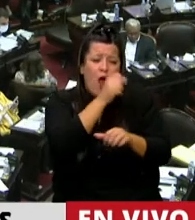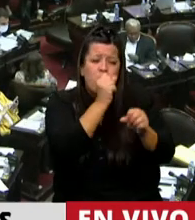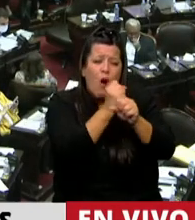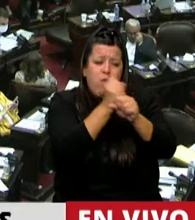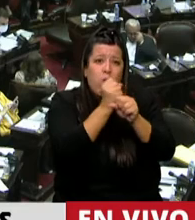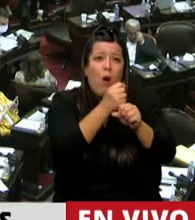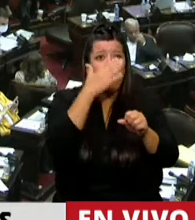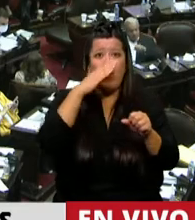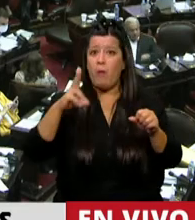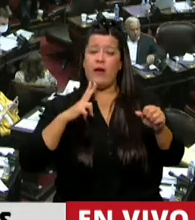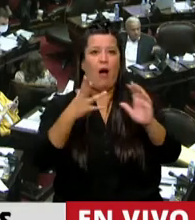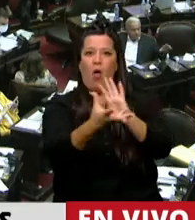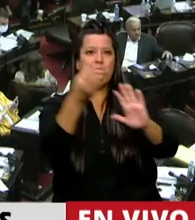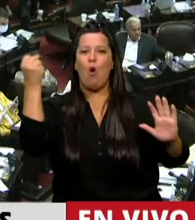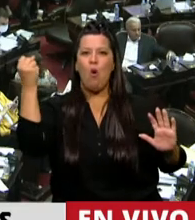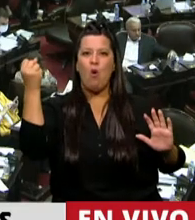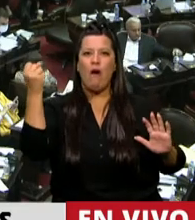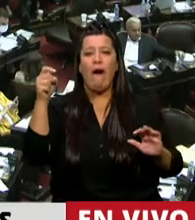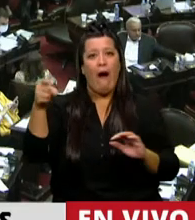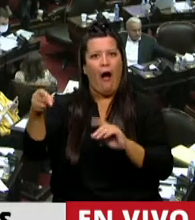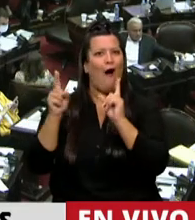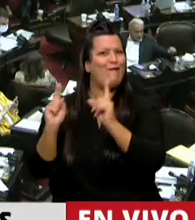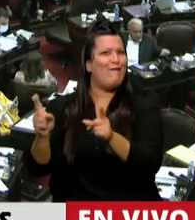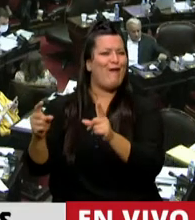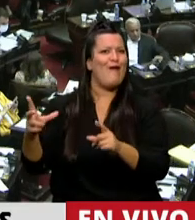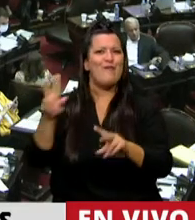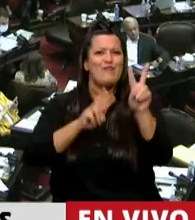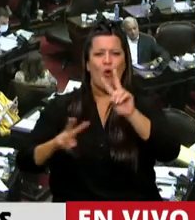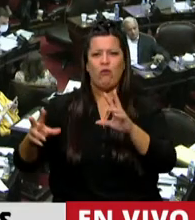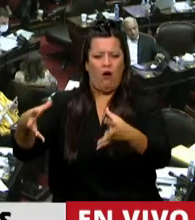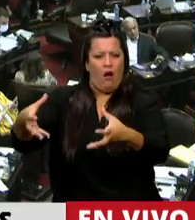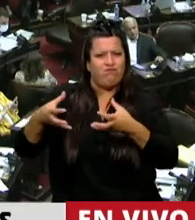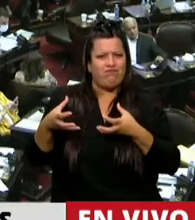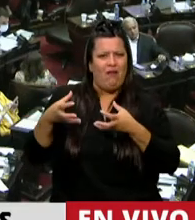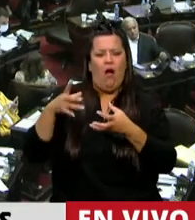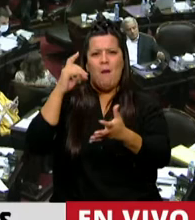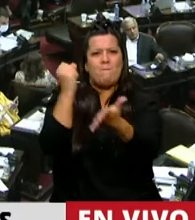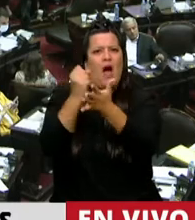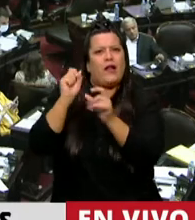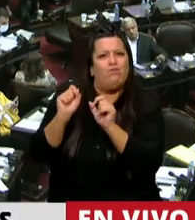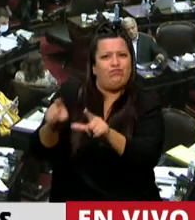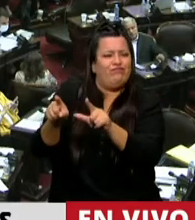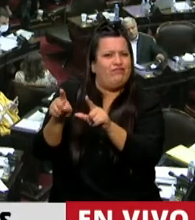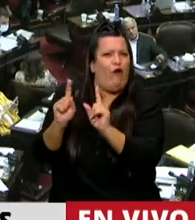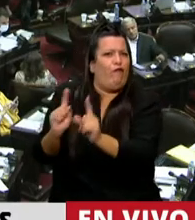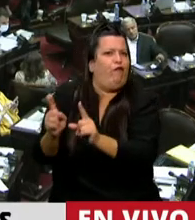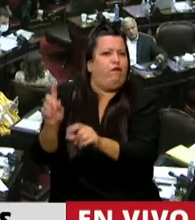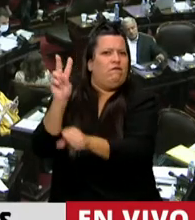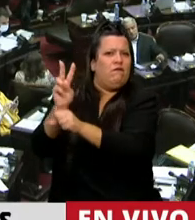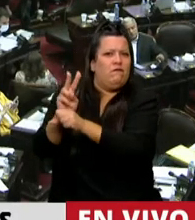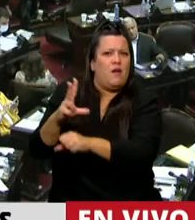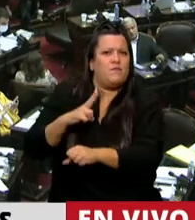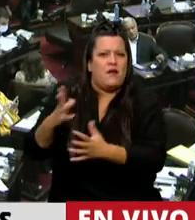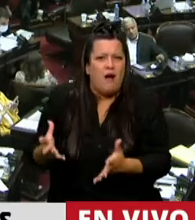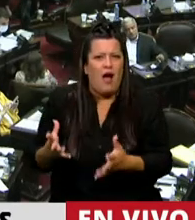se lo han apropiado. Y lo que hacen es mantener el monopolio privado de las patentes, de la